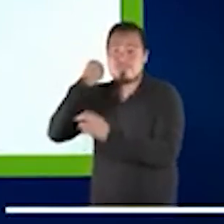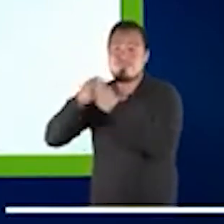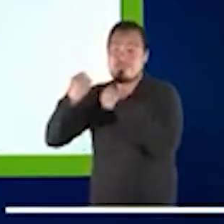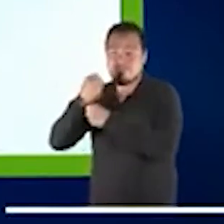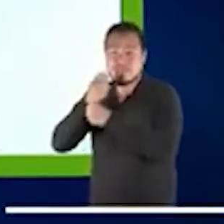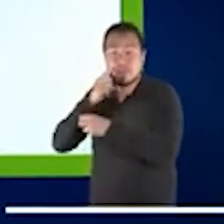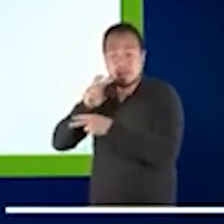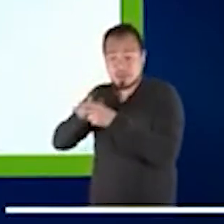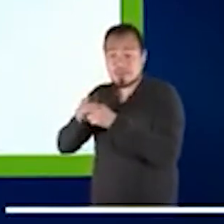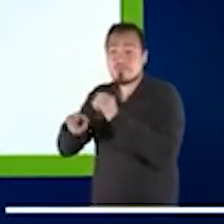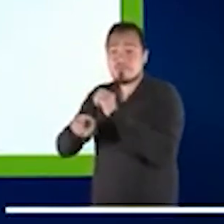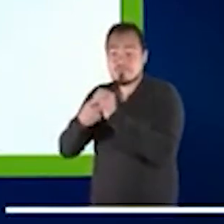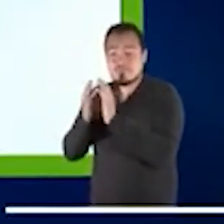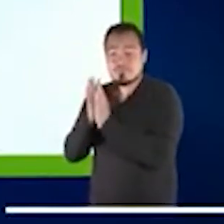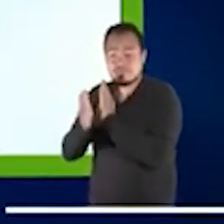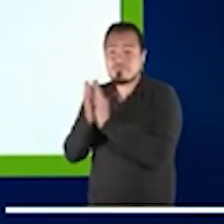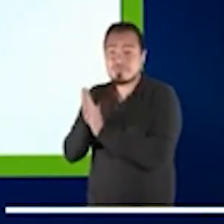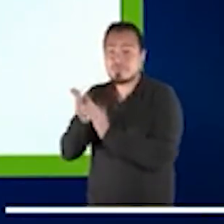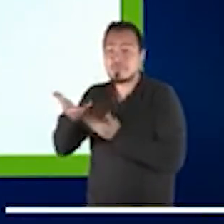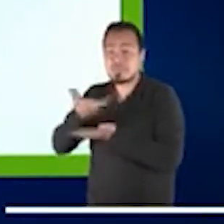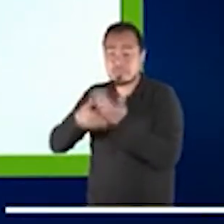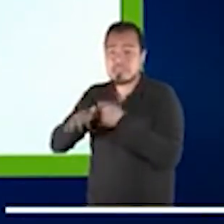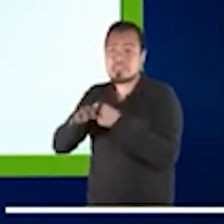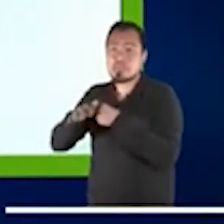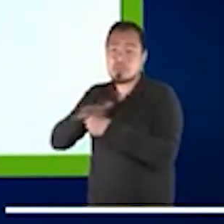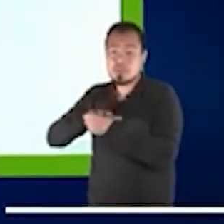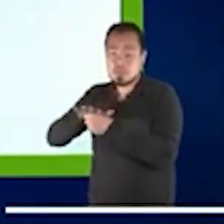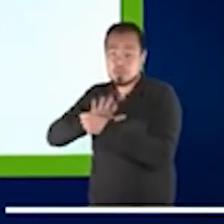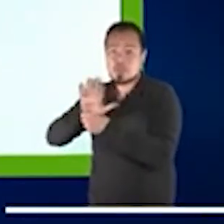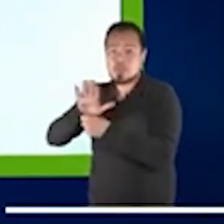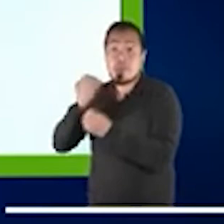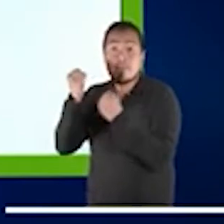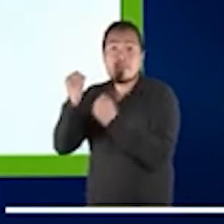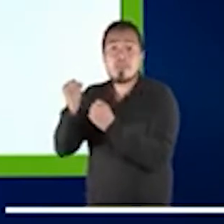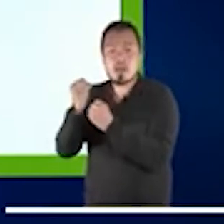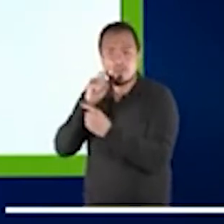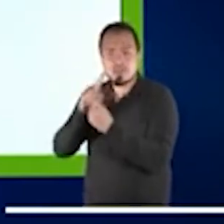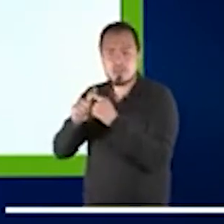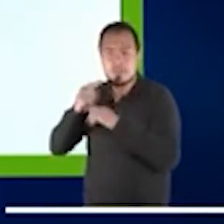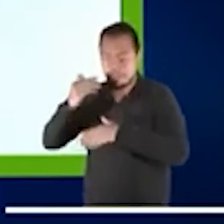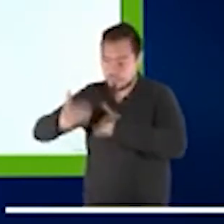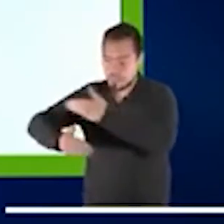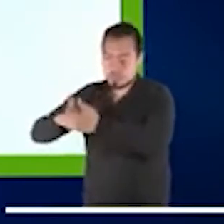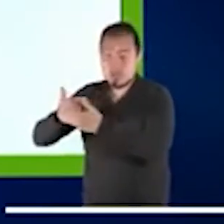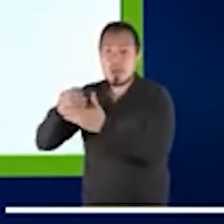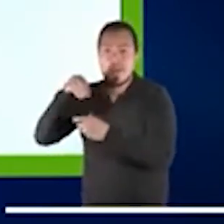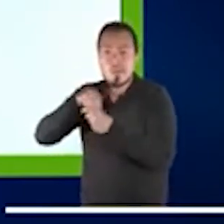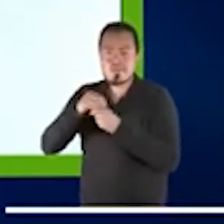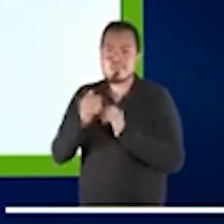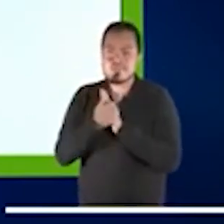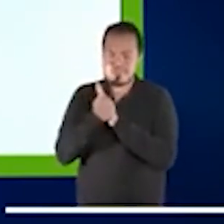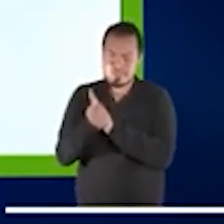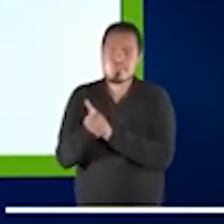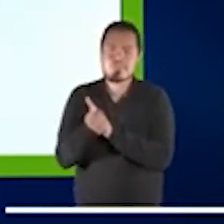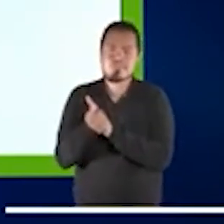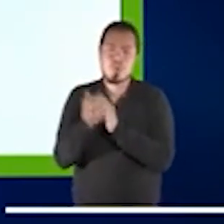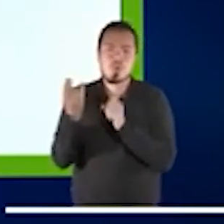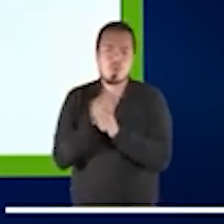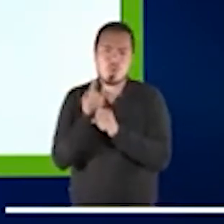siguiendo este tipo de filosofía. Entonces lo importante no es el proceso, el método que viene utilizado, pero son los